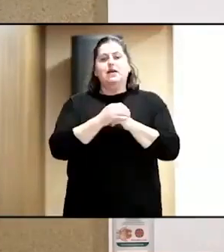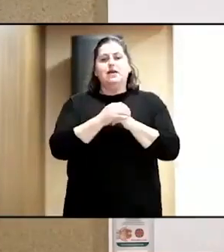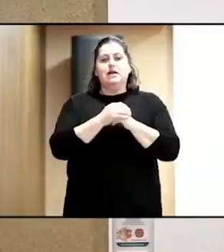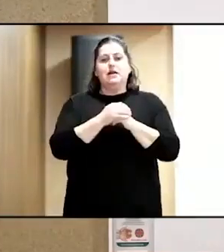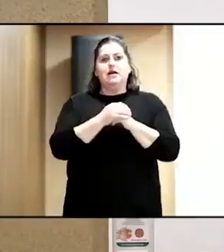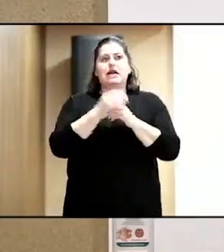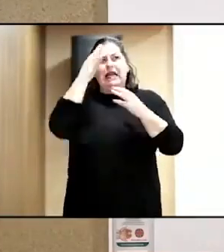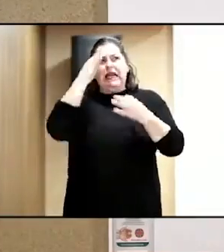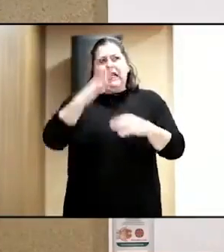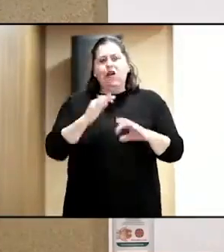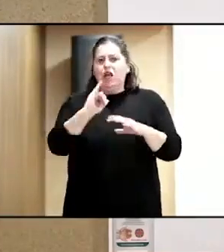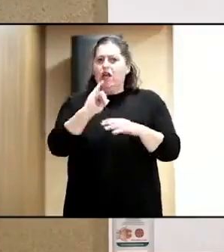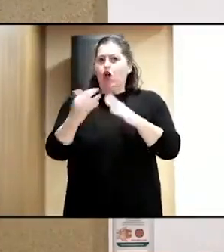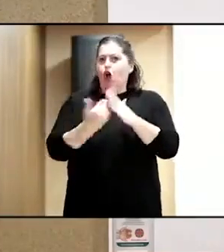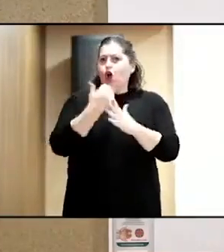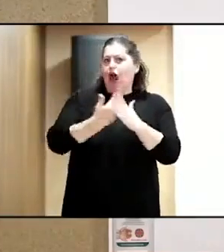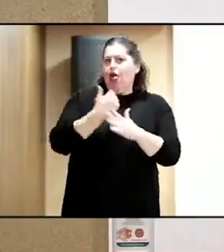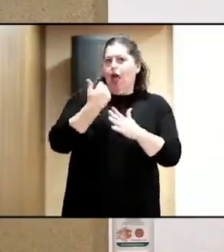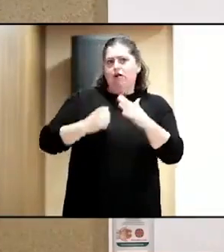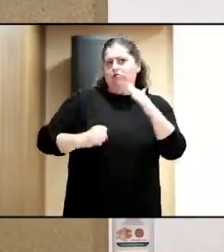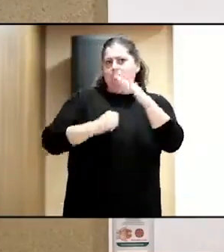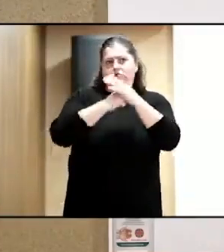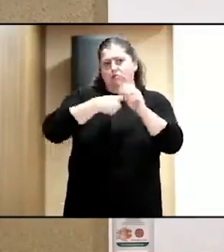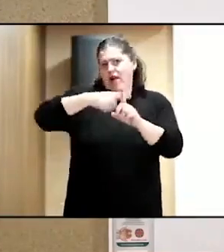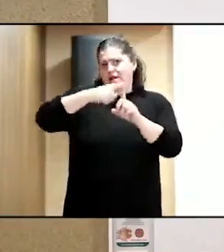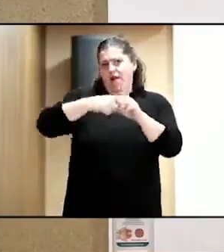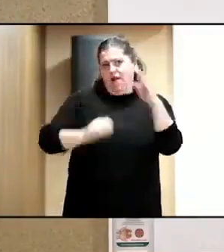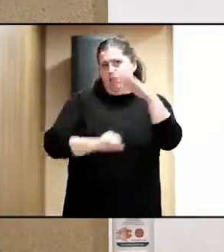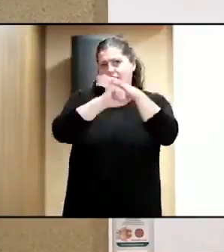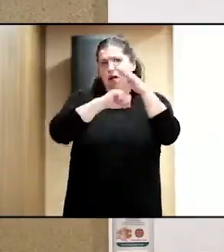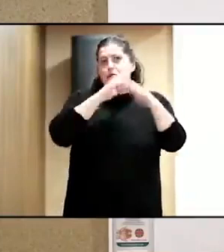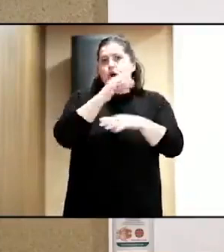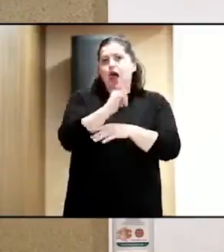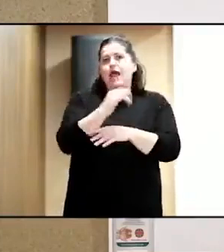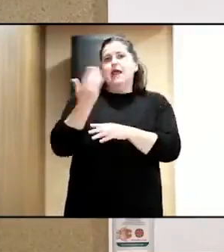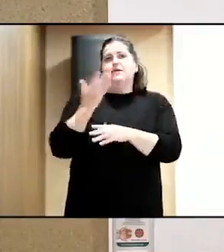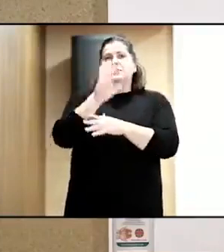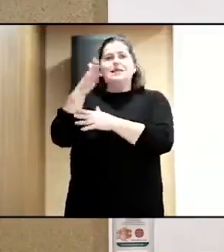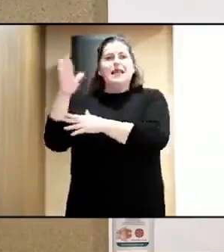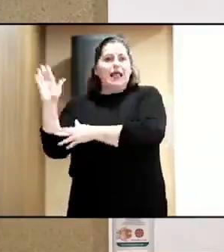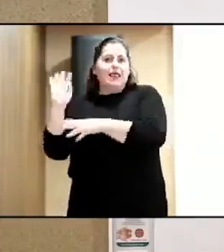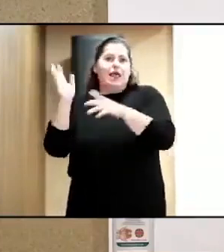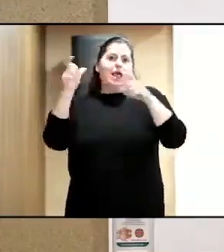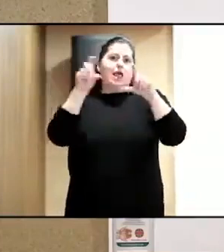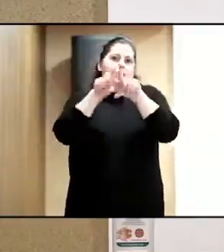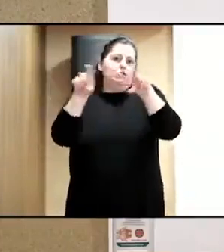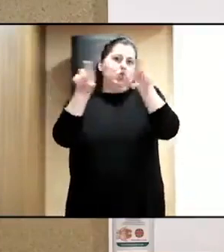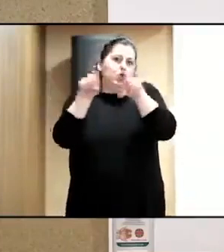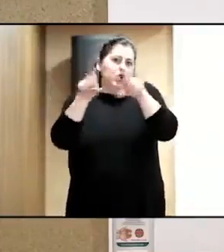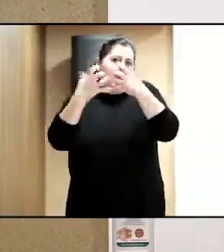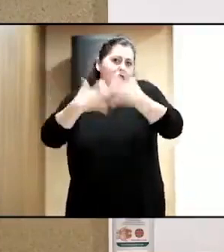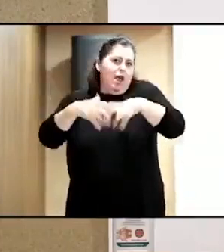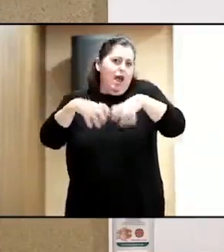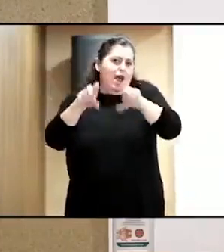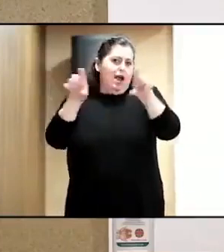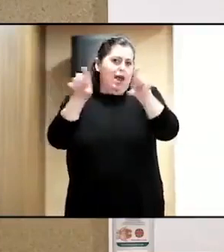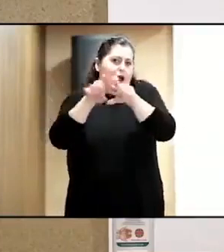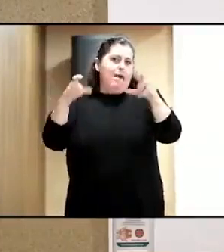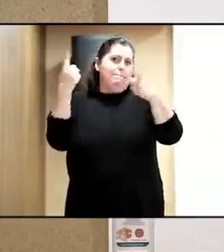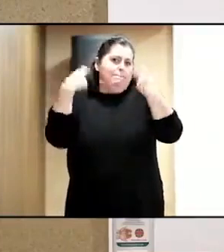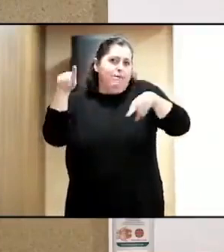creo que una jornada del máximo nivel y vamos a tener representantes de la industria musical de primer nivel también